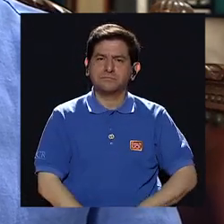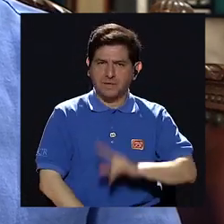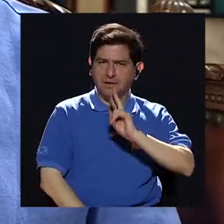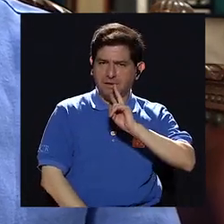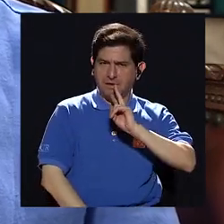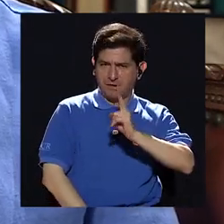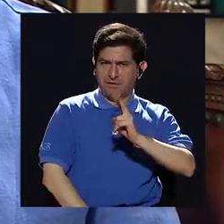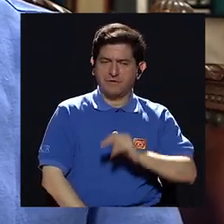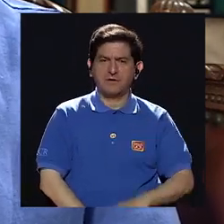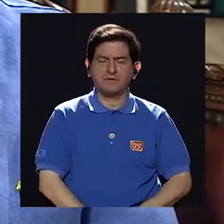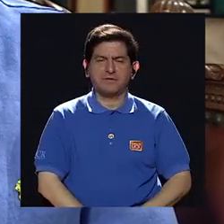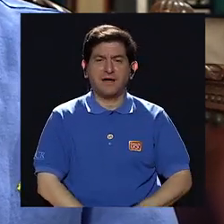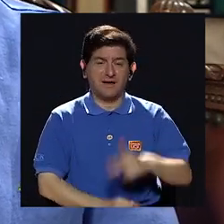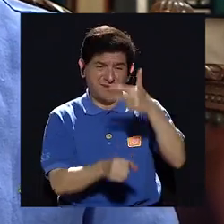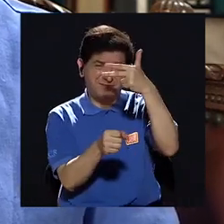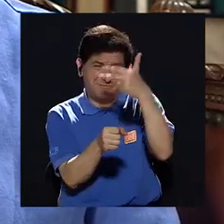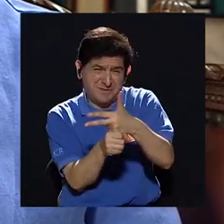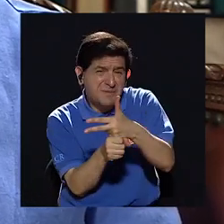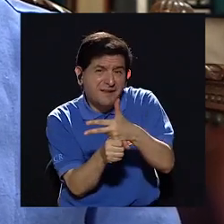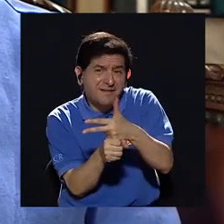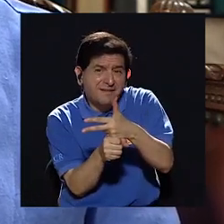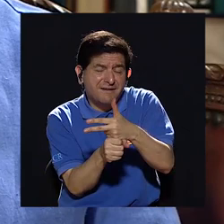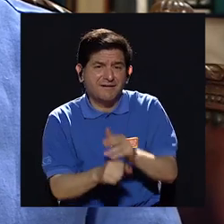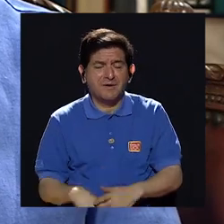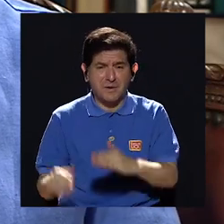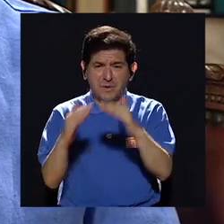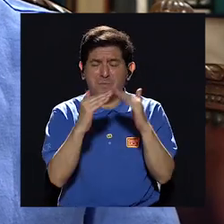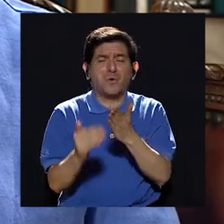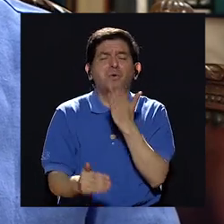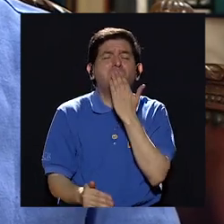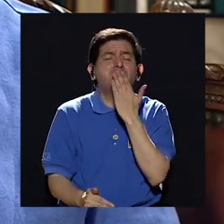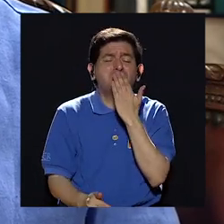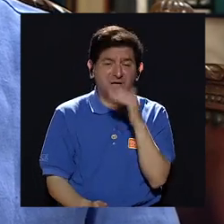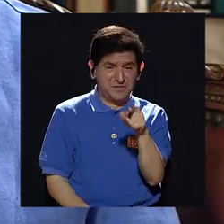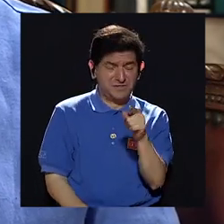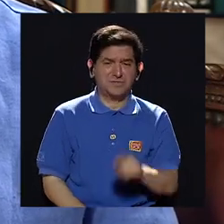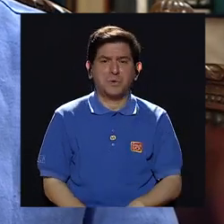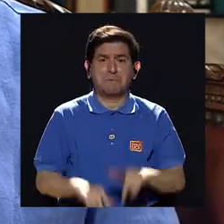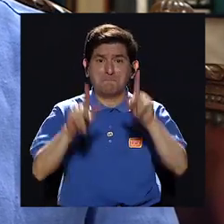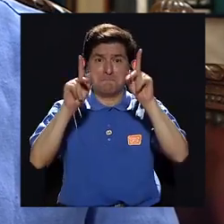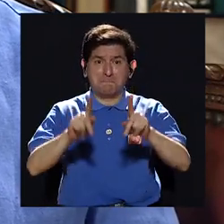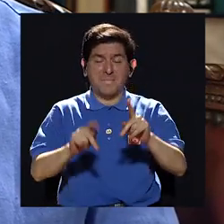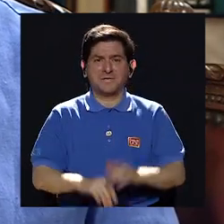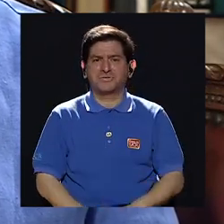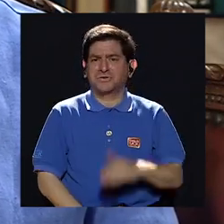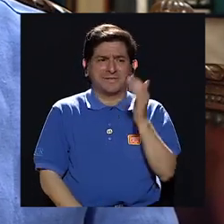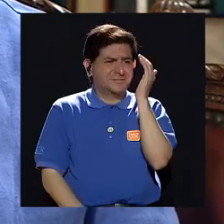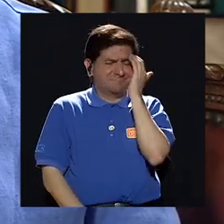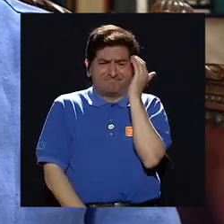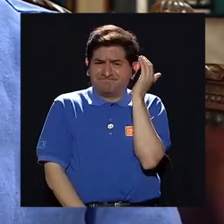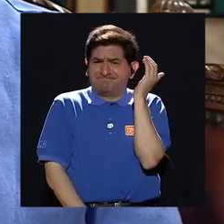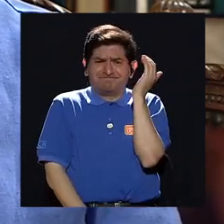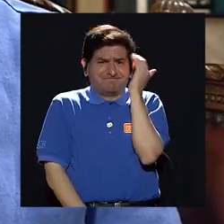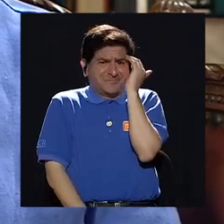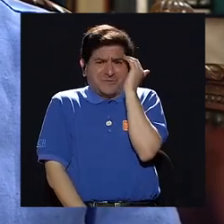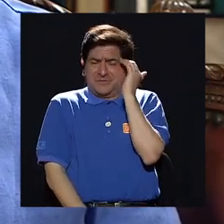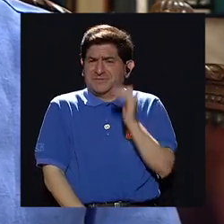Ciertamente un país como Guatemala, con la población indígena que tiene esa gente todavía no ha sabido